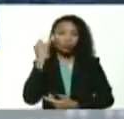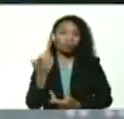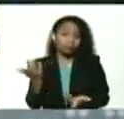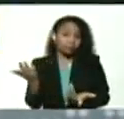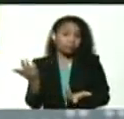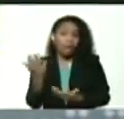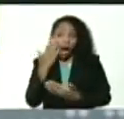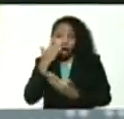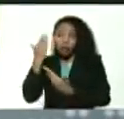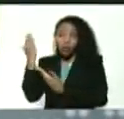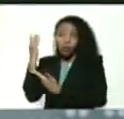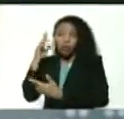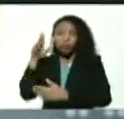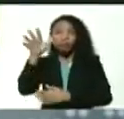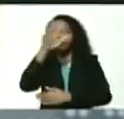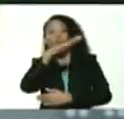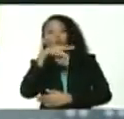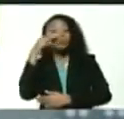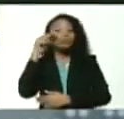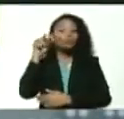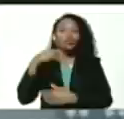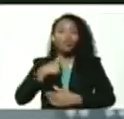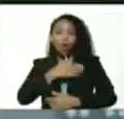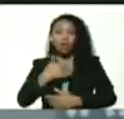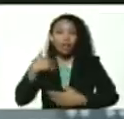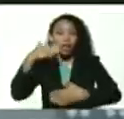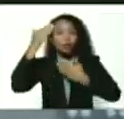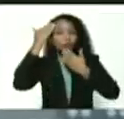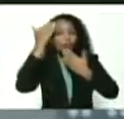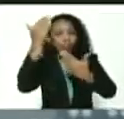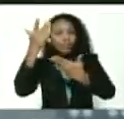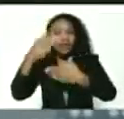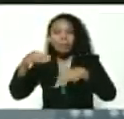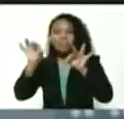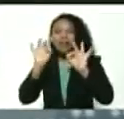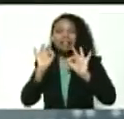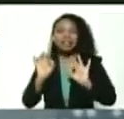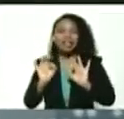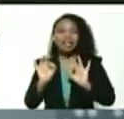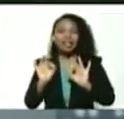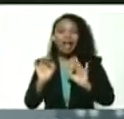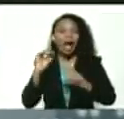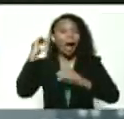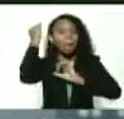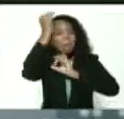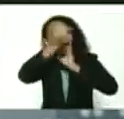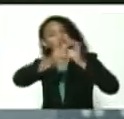ahí los veo a todos quiero saludarlos de manera especial Amazonas